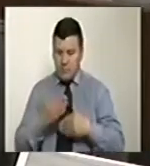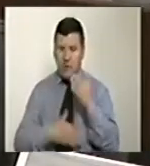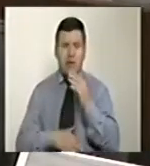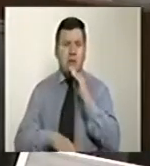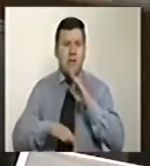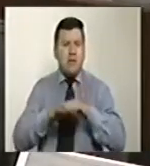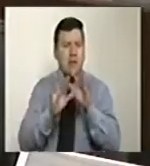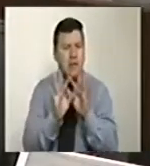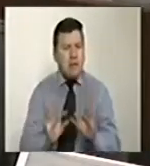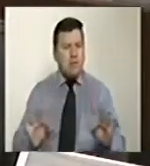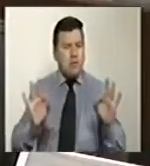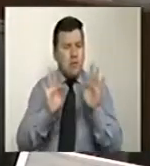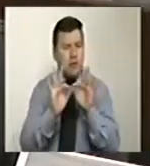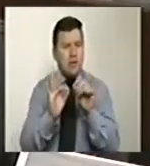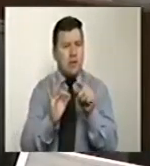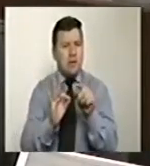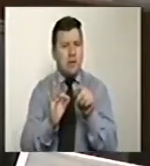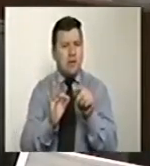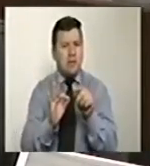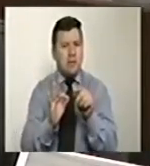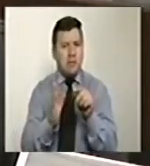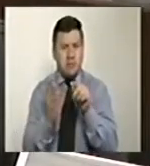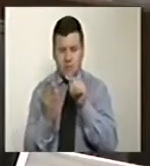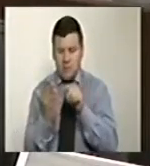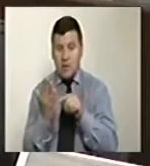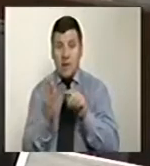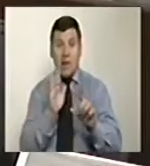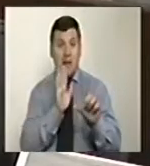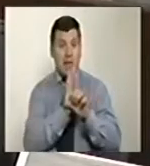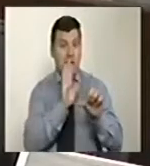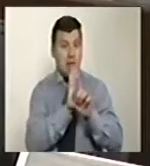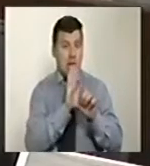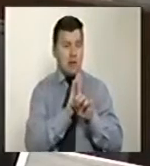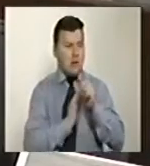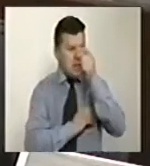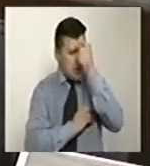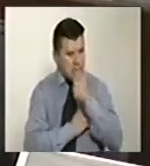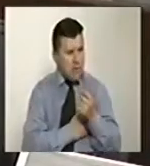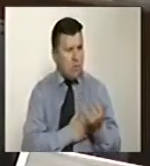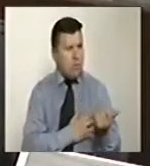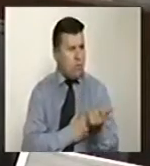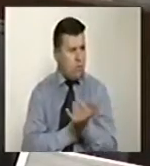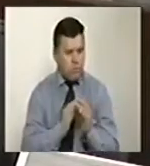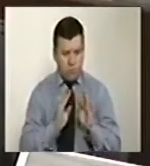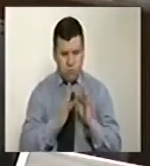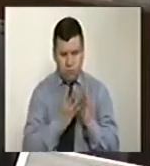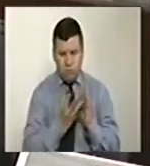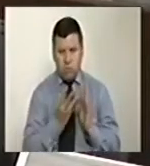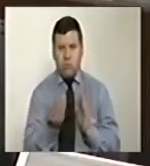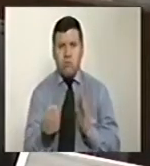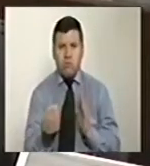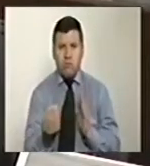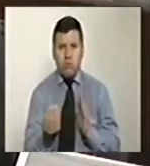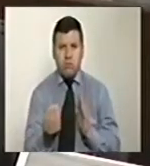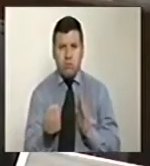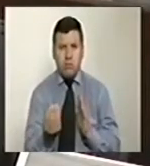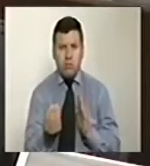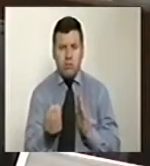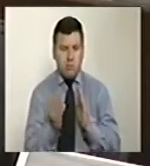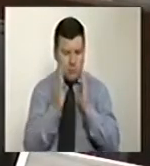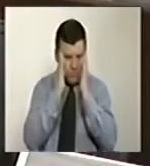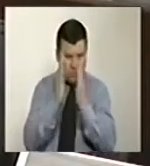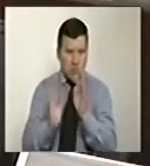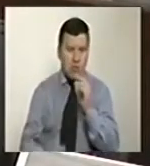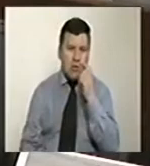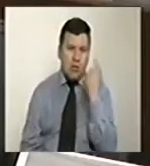señalar la importancia que en el legislativo se tomen en serio la existencia de una comisión legal que se concentre